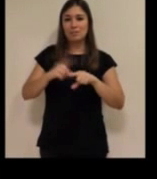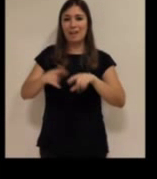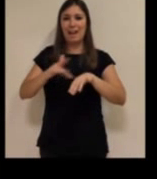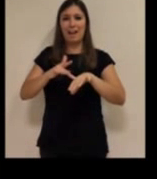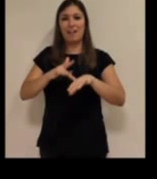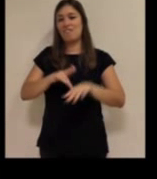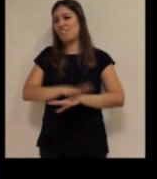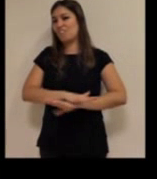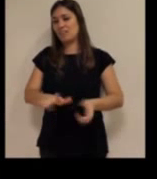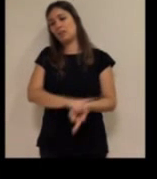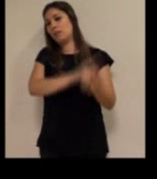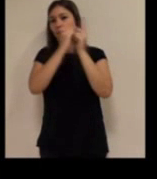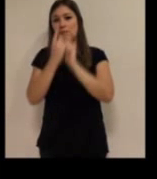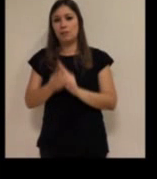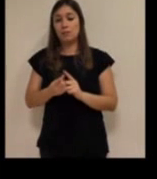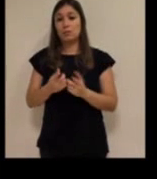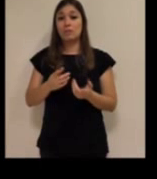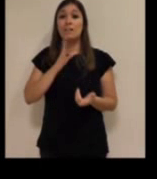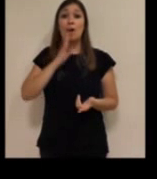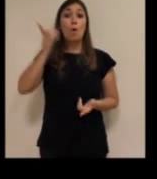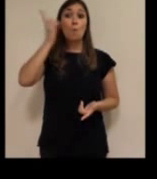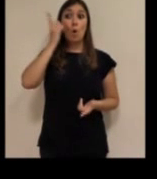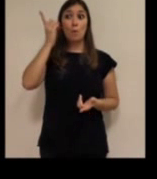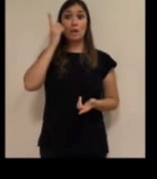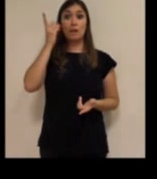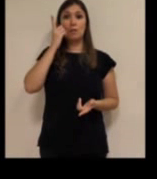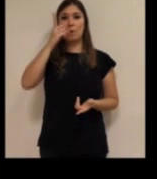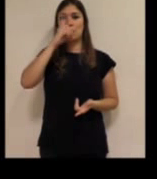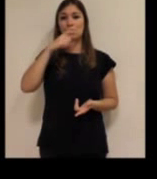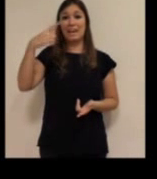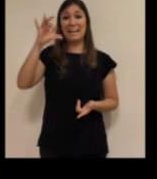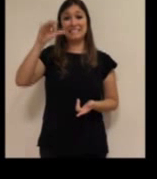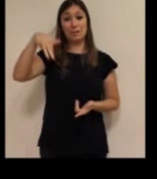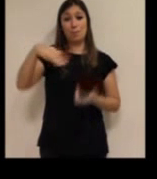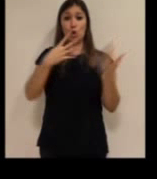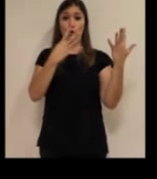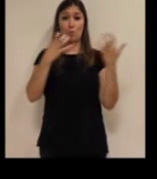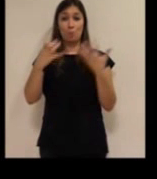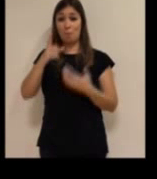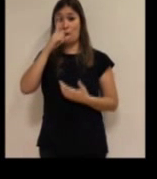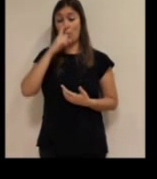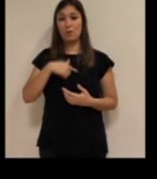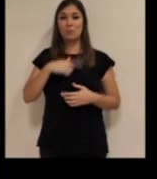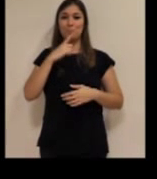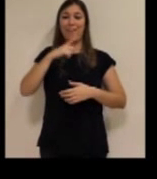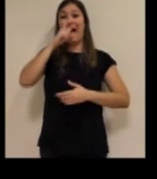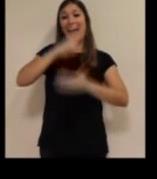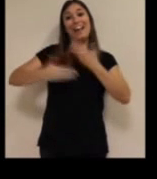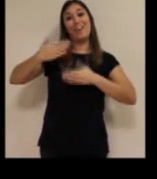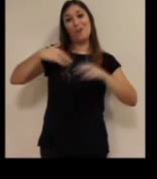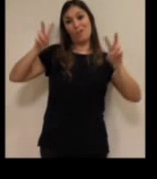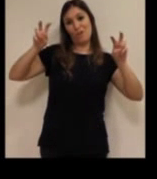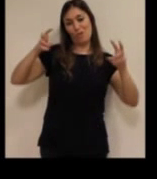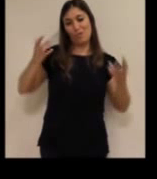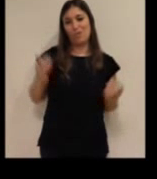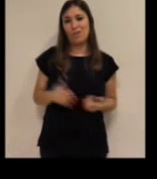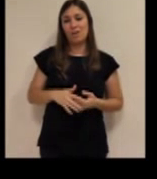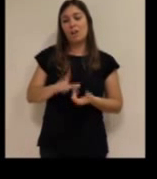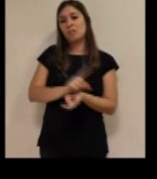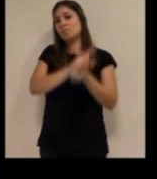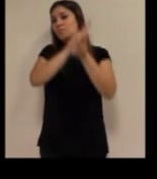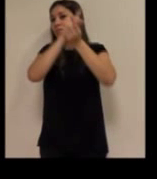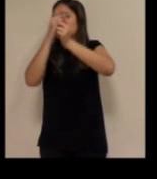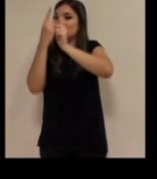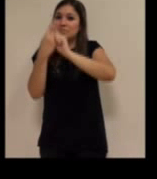el tema de la telefonía móvil, pasar del GSM 900, de cuando era analógica, al